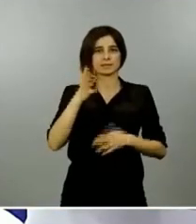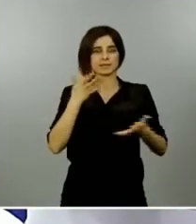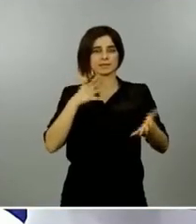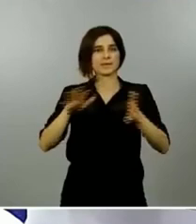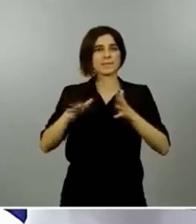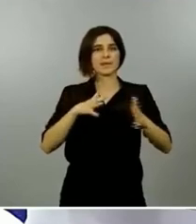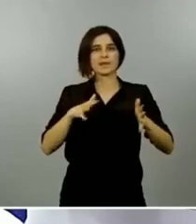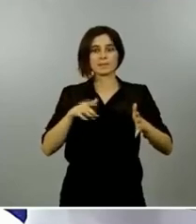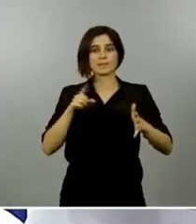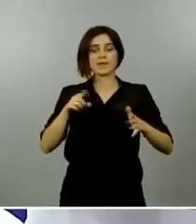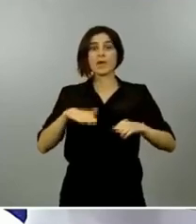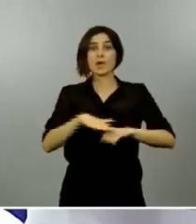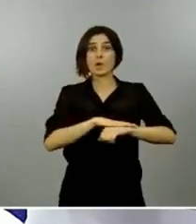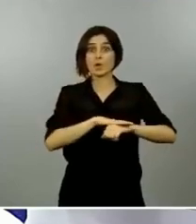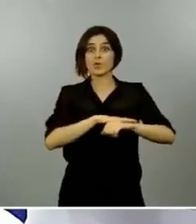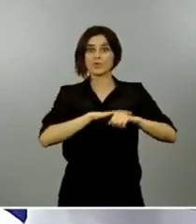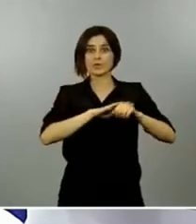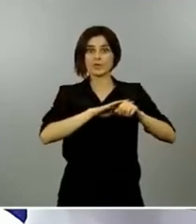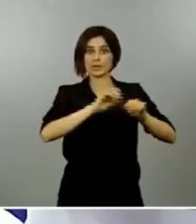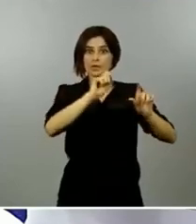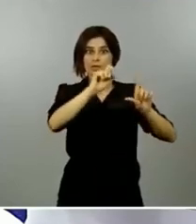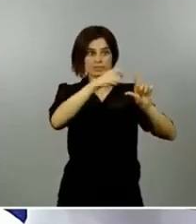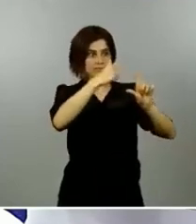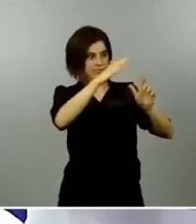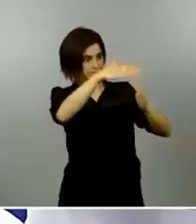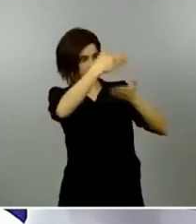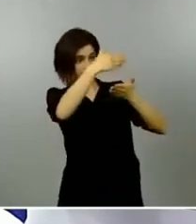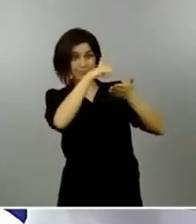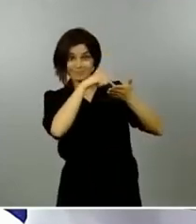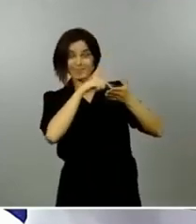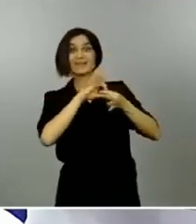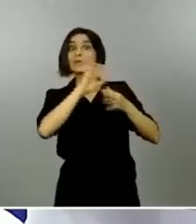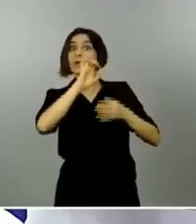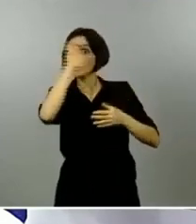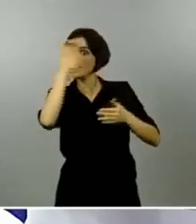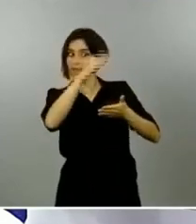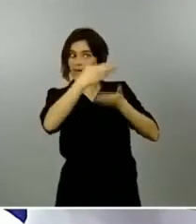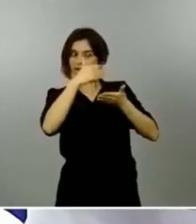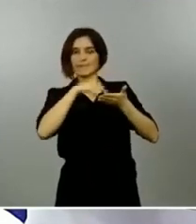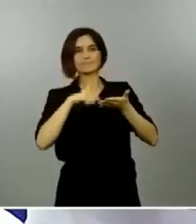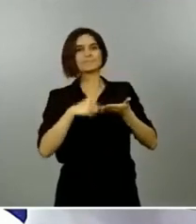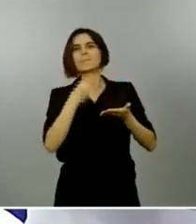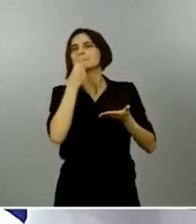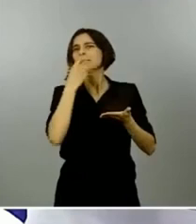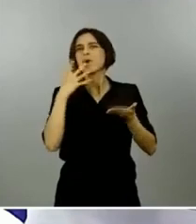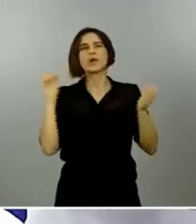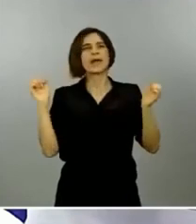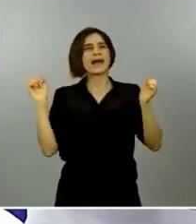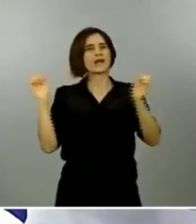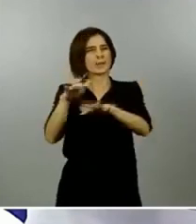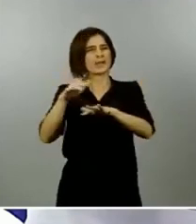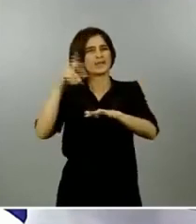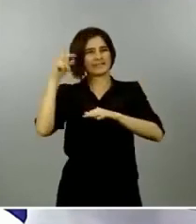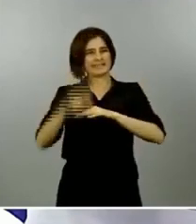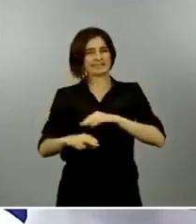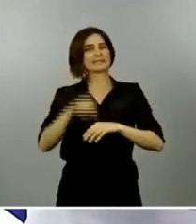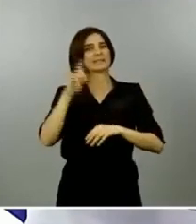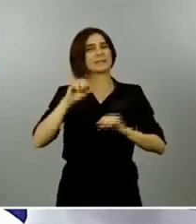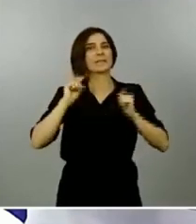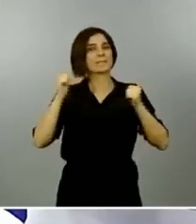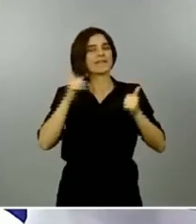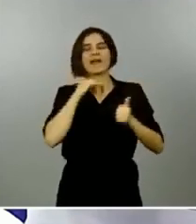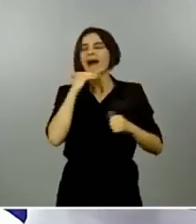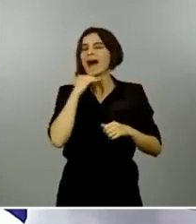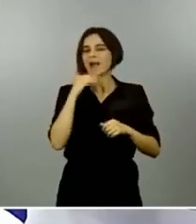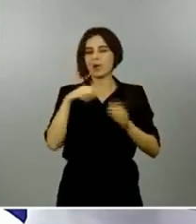desaconsejando aglomeraciones ¿no? y invitando ya a aplicar medidas de distanciamiento social ¿quiere saber cuándo